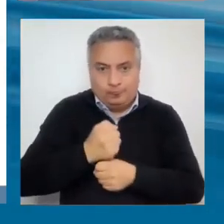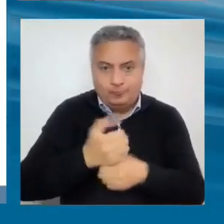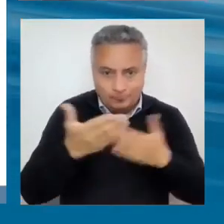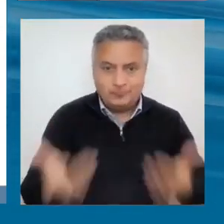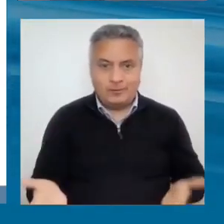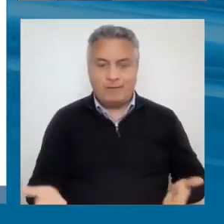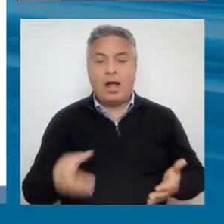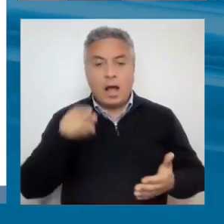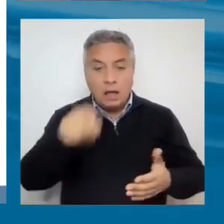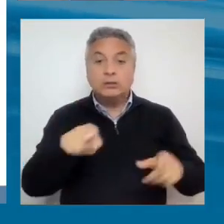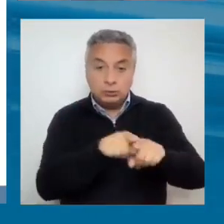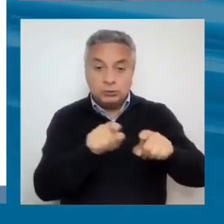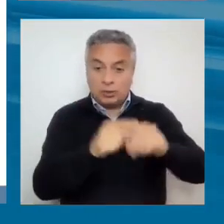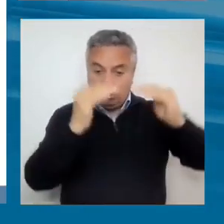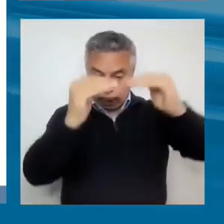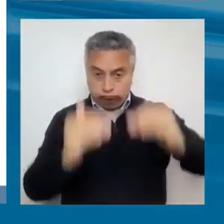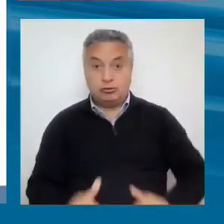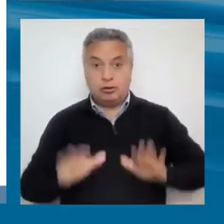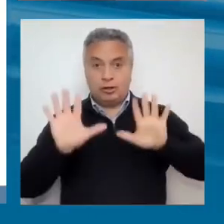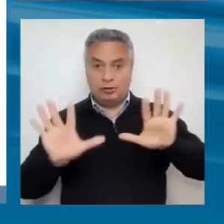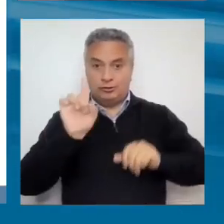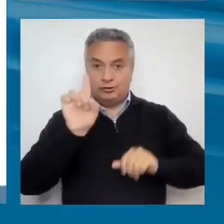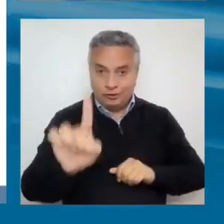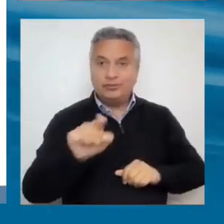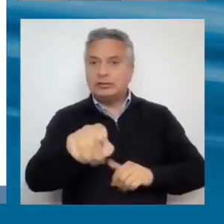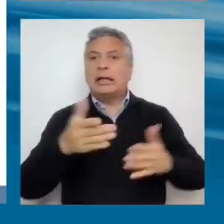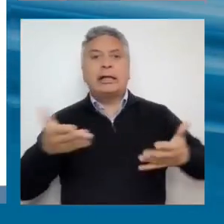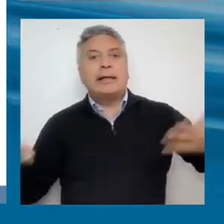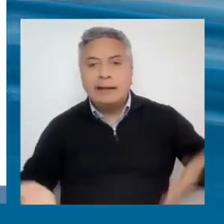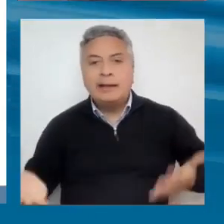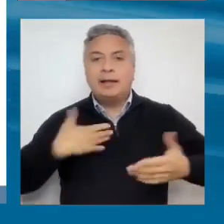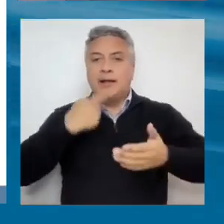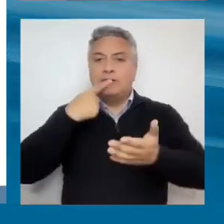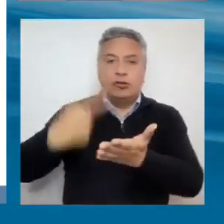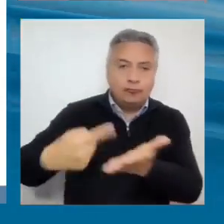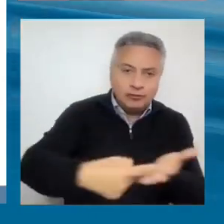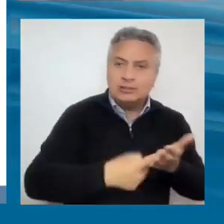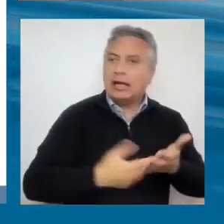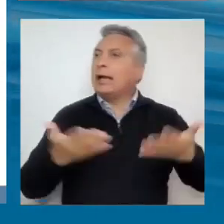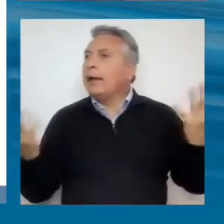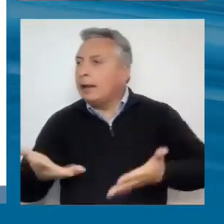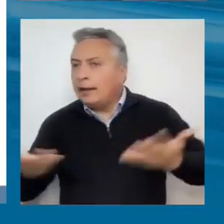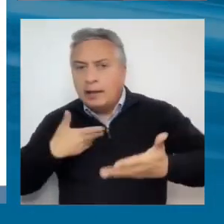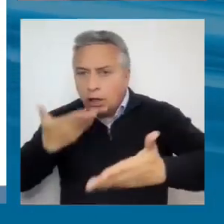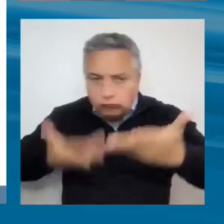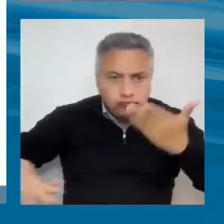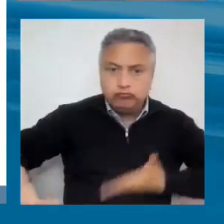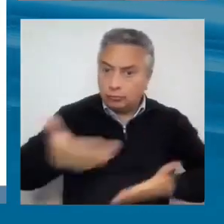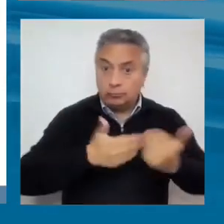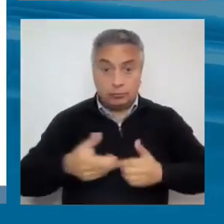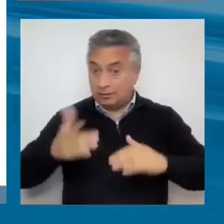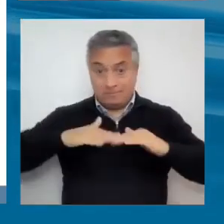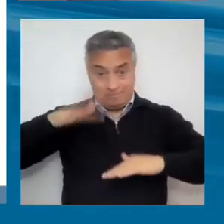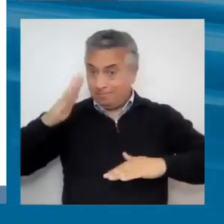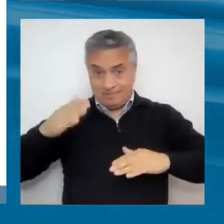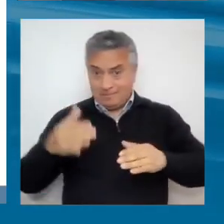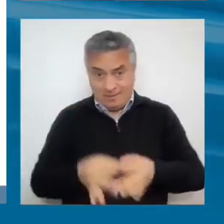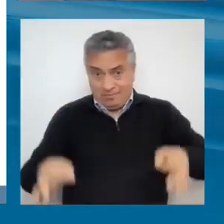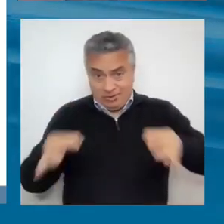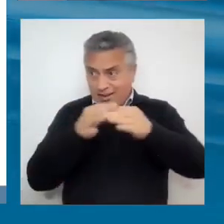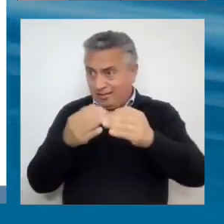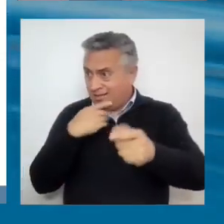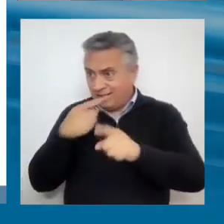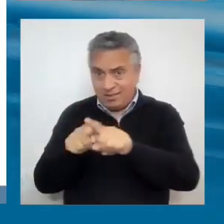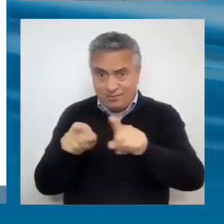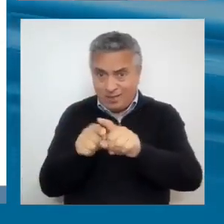sugerencia de qué. Qué es lo que tenemos que conversar. Qué es lo que tenemos que discutir. De lo más interesante, la relación. Estos no son compartimentos estancos. Pero también